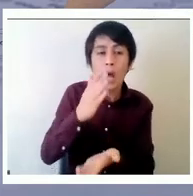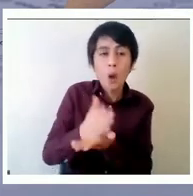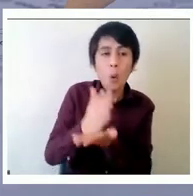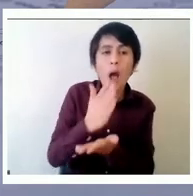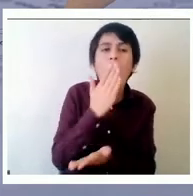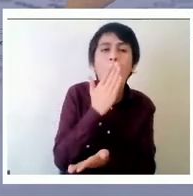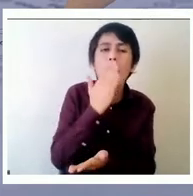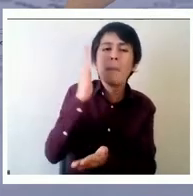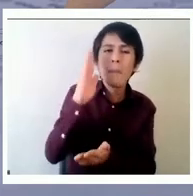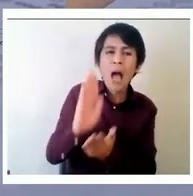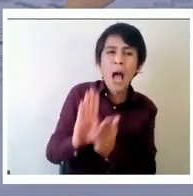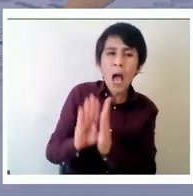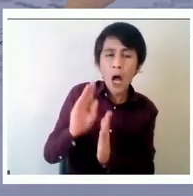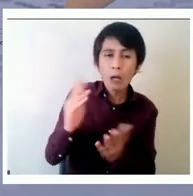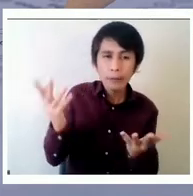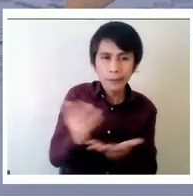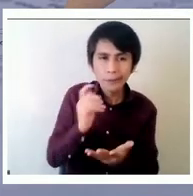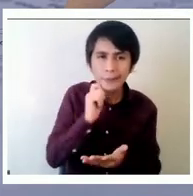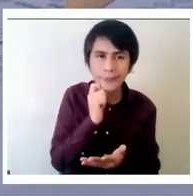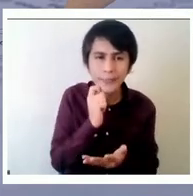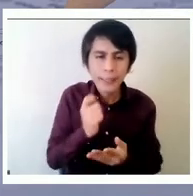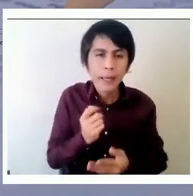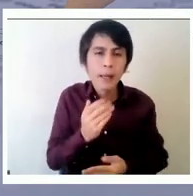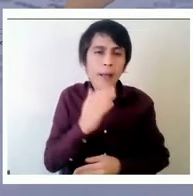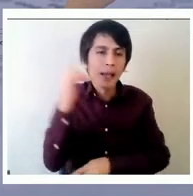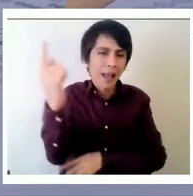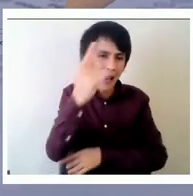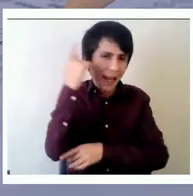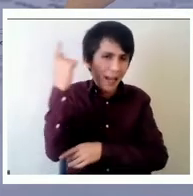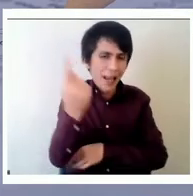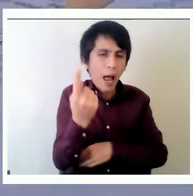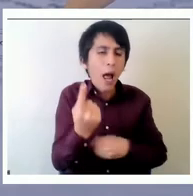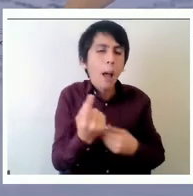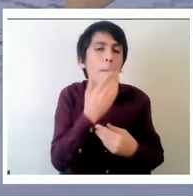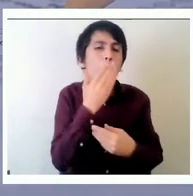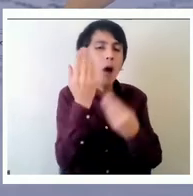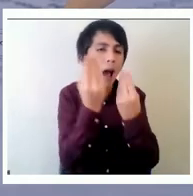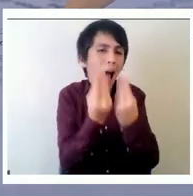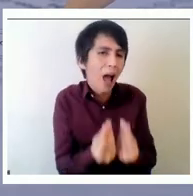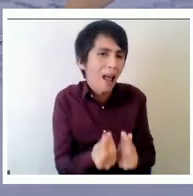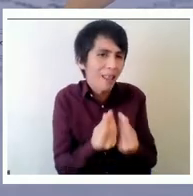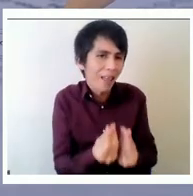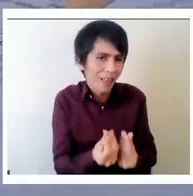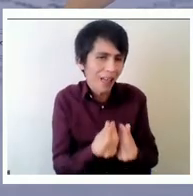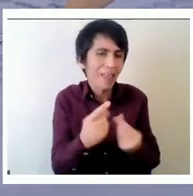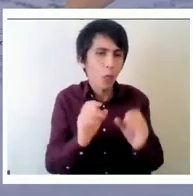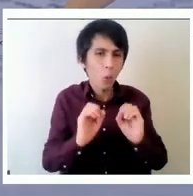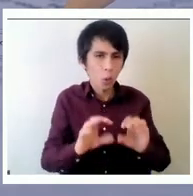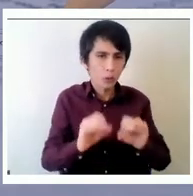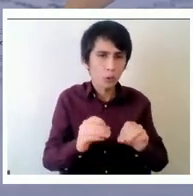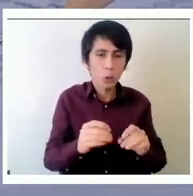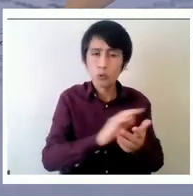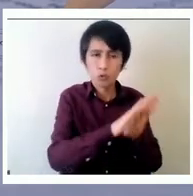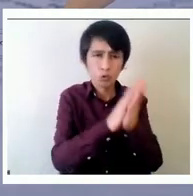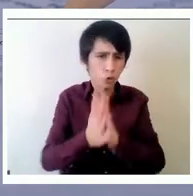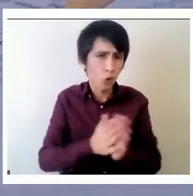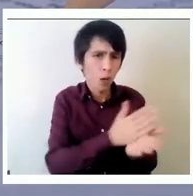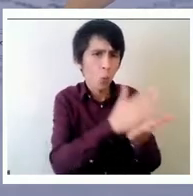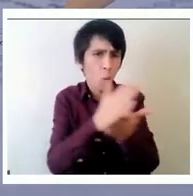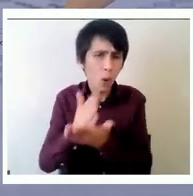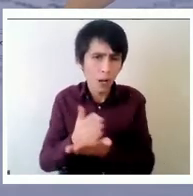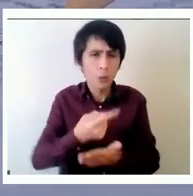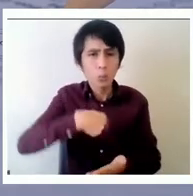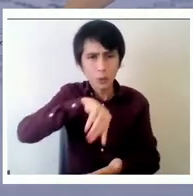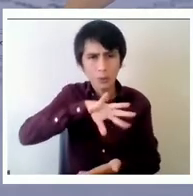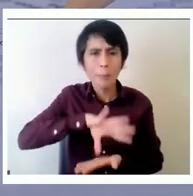define como la calidad general de la educación proporcionada por cada escuela de escoccia y también tiene que ver con utilizar la